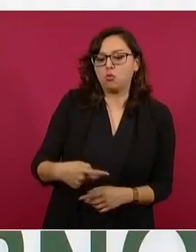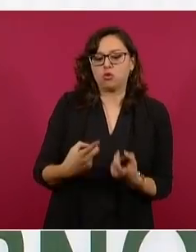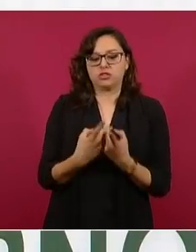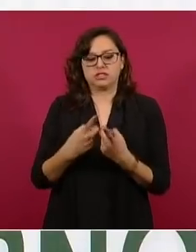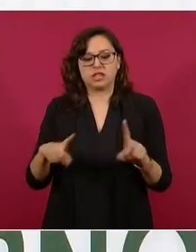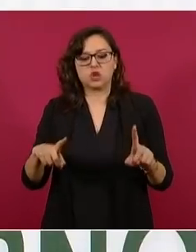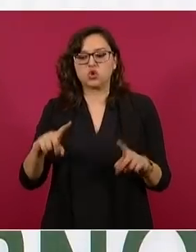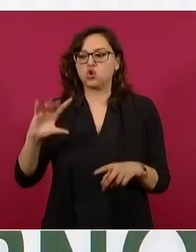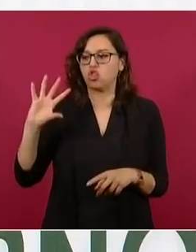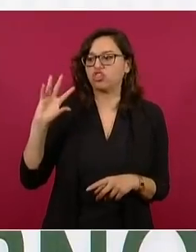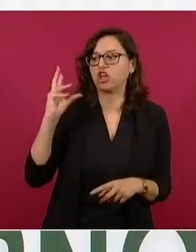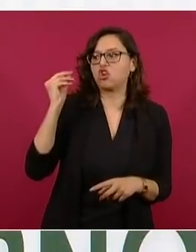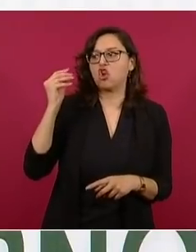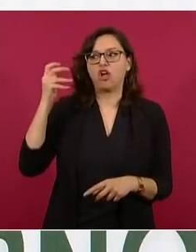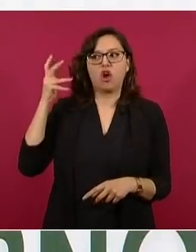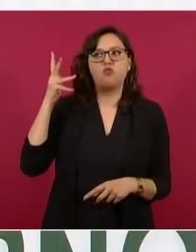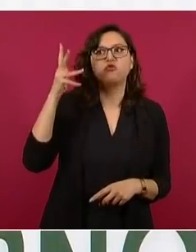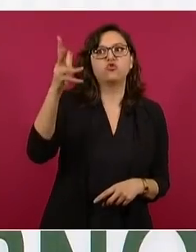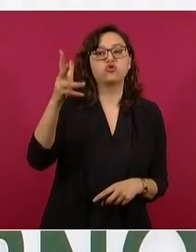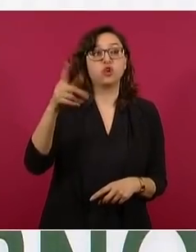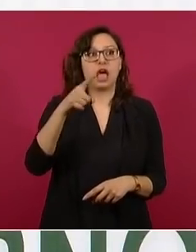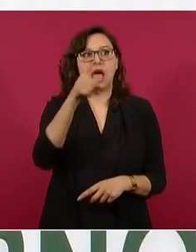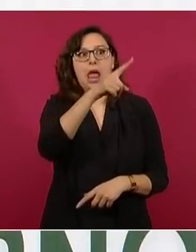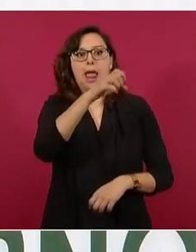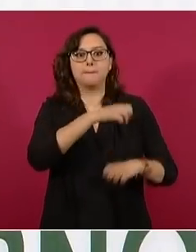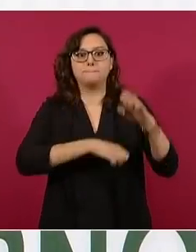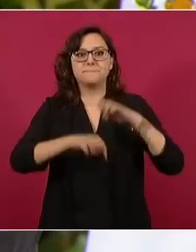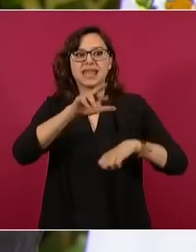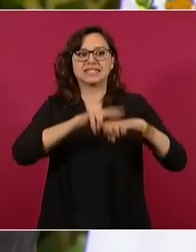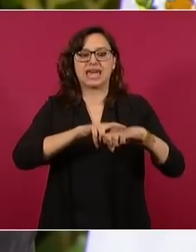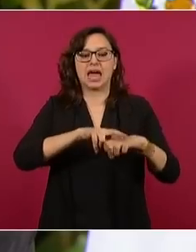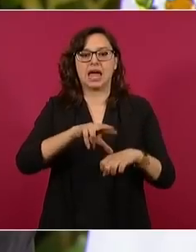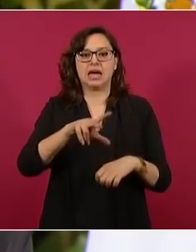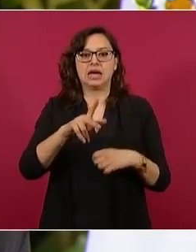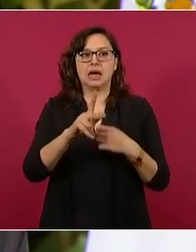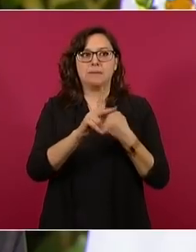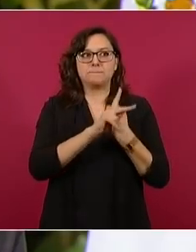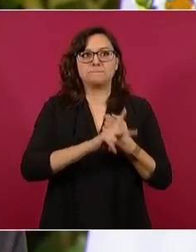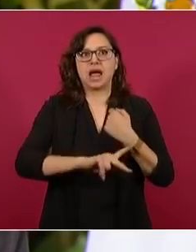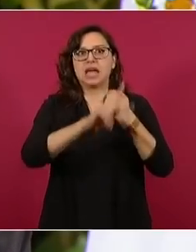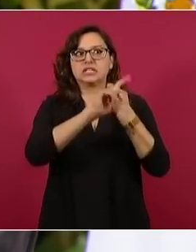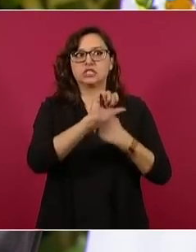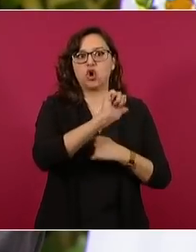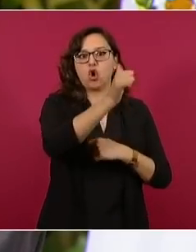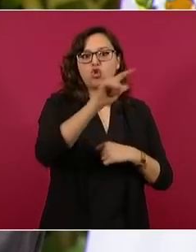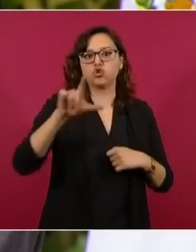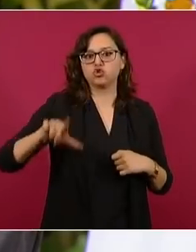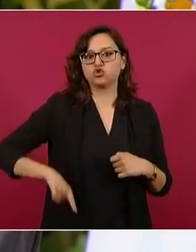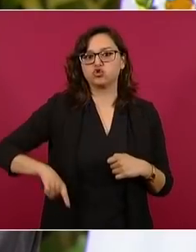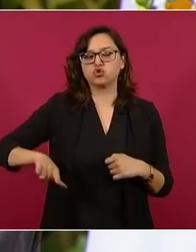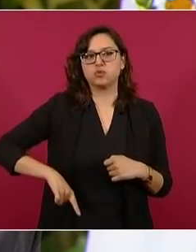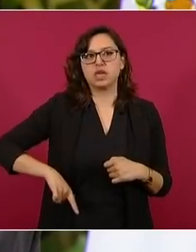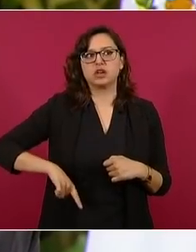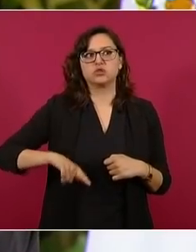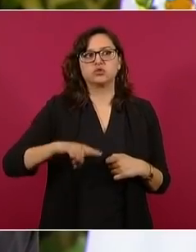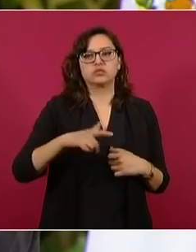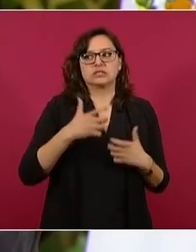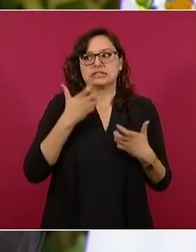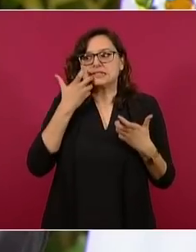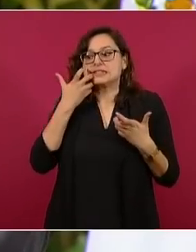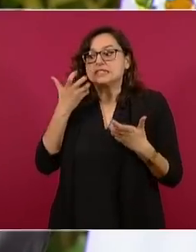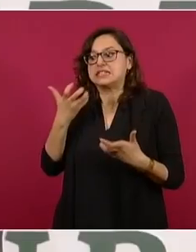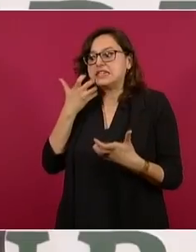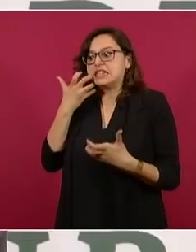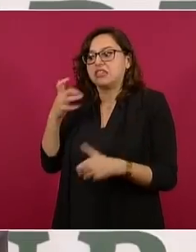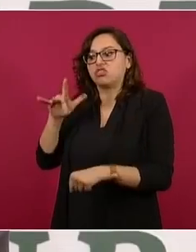ambicionado por las corporaciones y por gobiernos extranjeros, y me consta, sólo